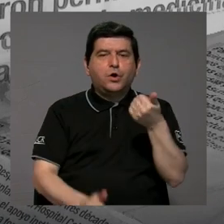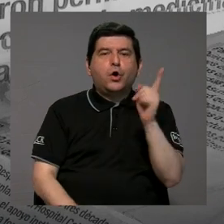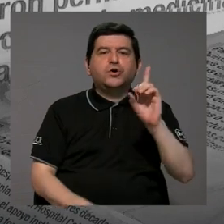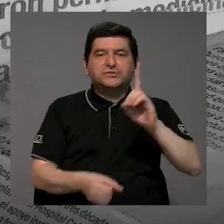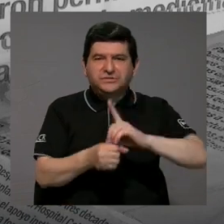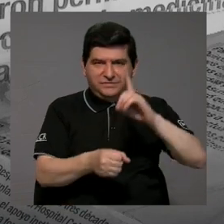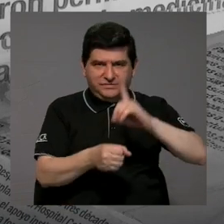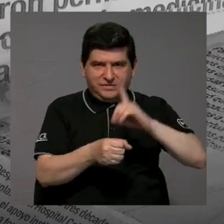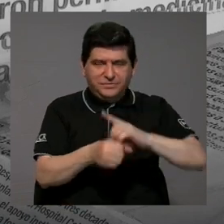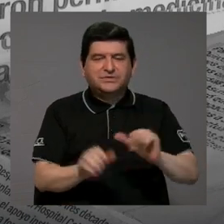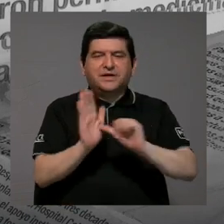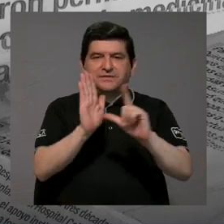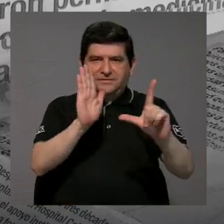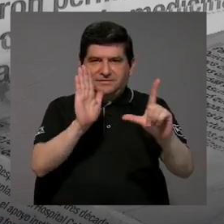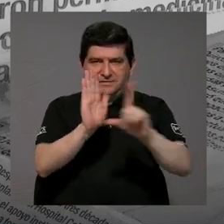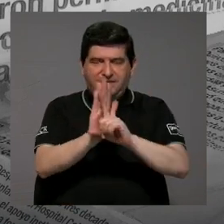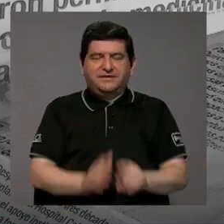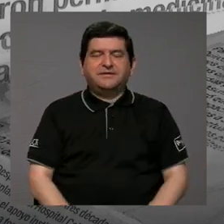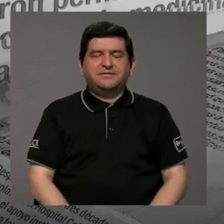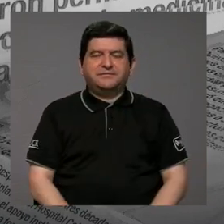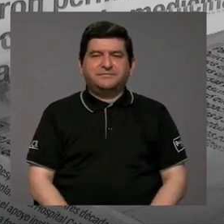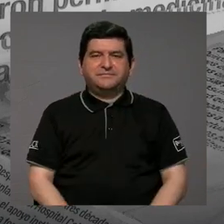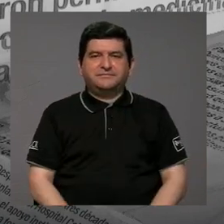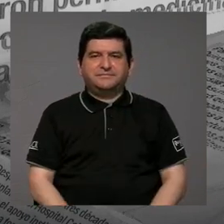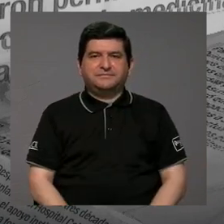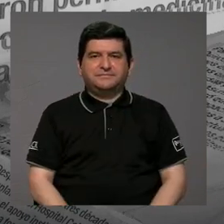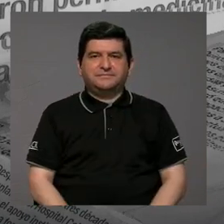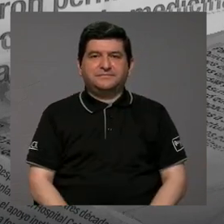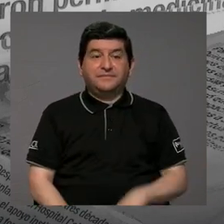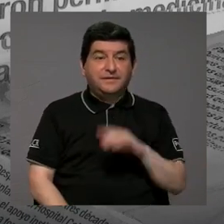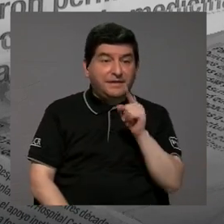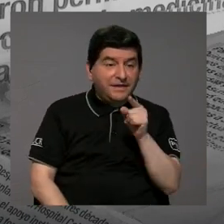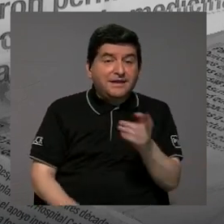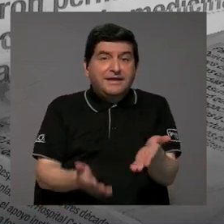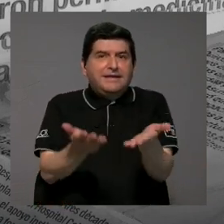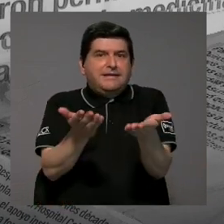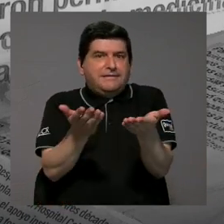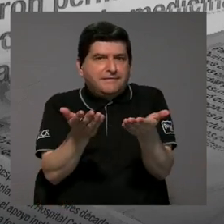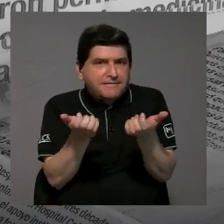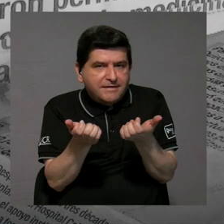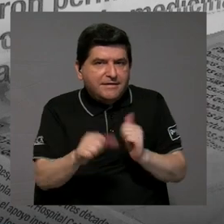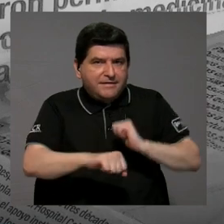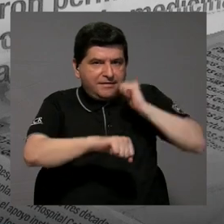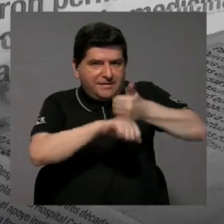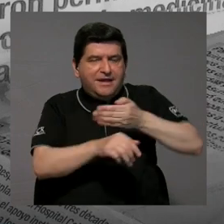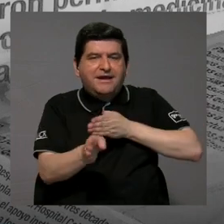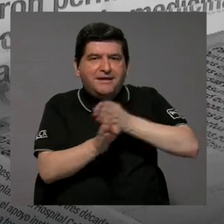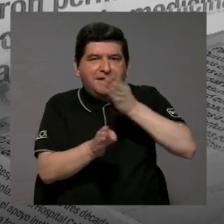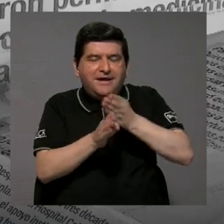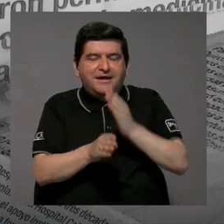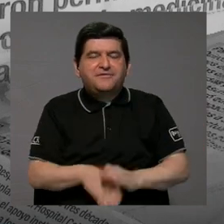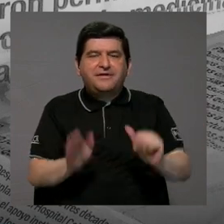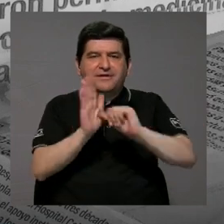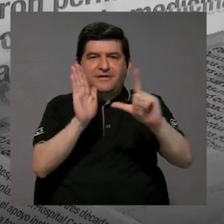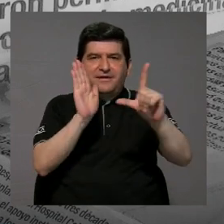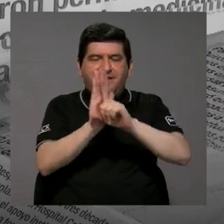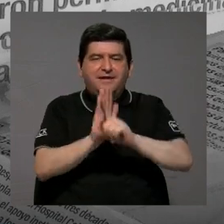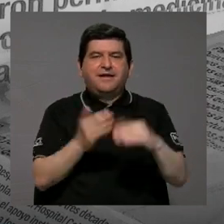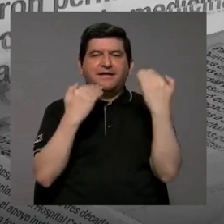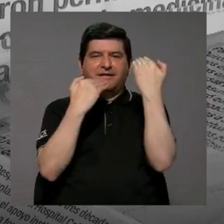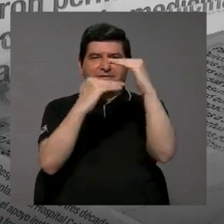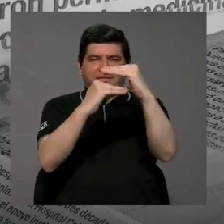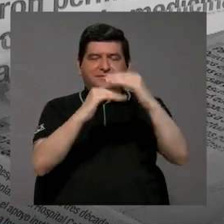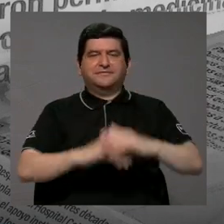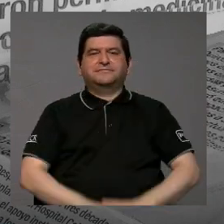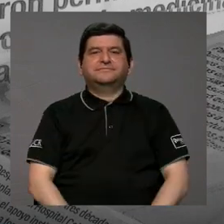11 diputados de la Asamblea Legislativa y el cual pretende crear la carrera parlamentaria